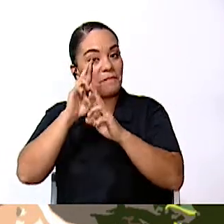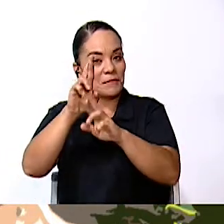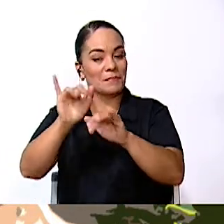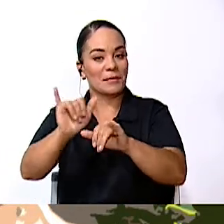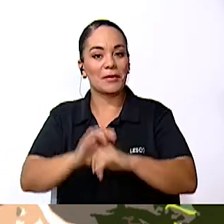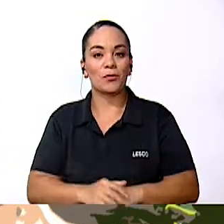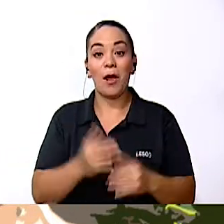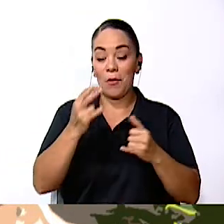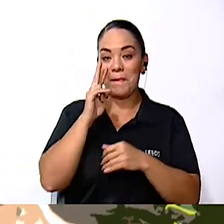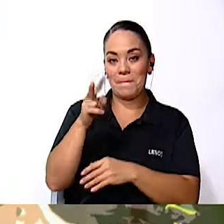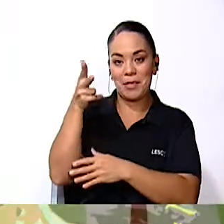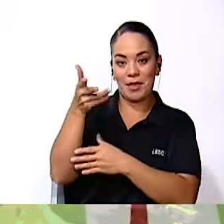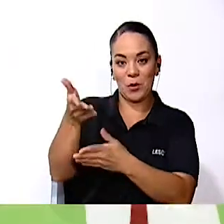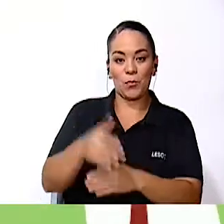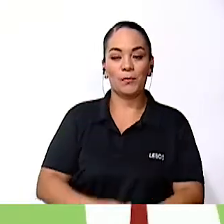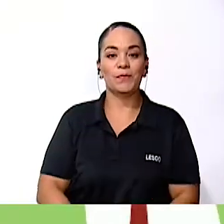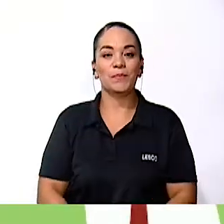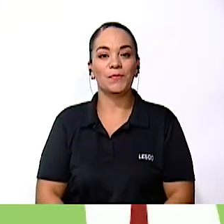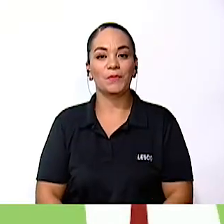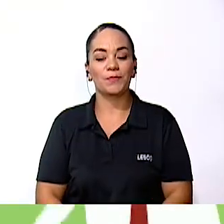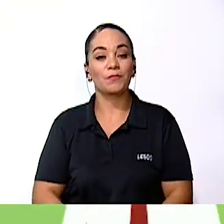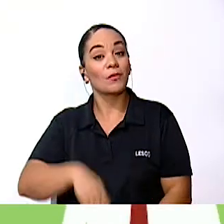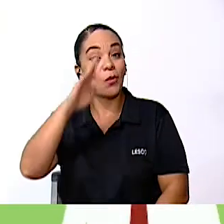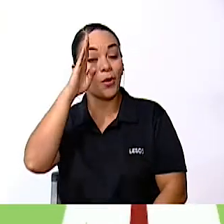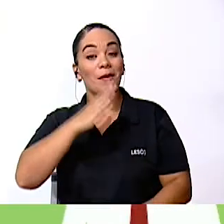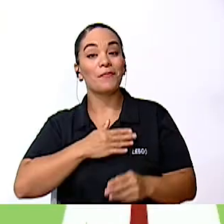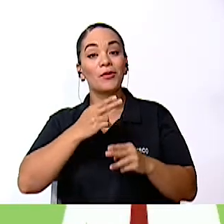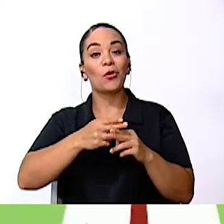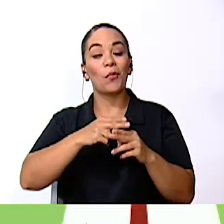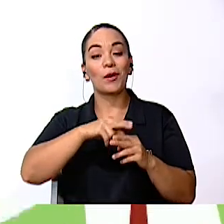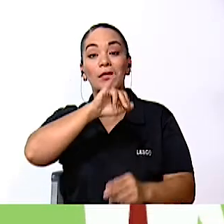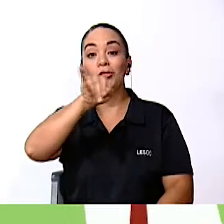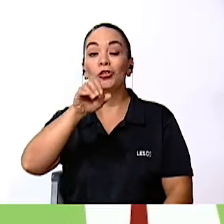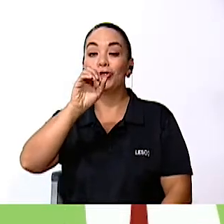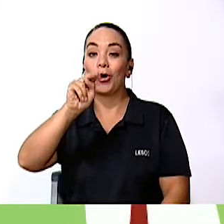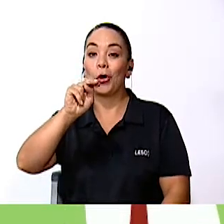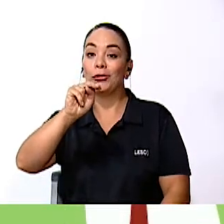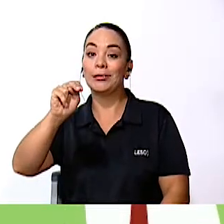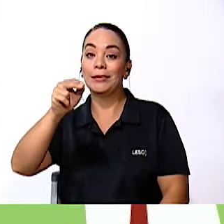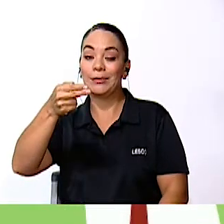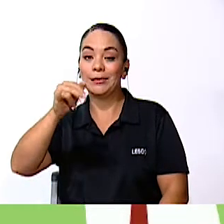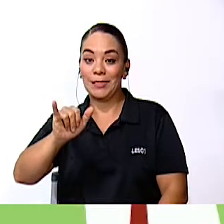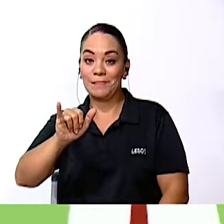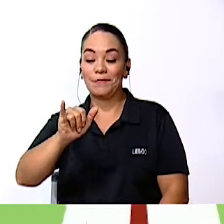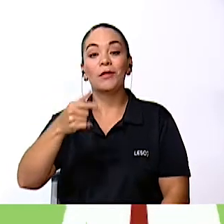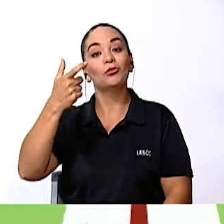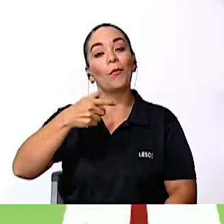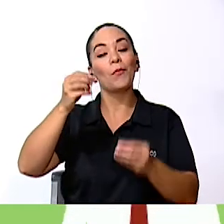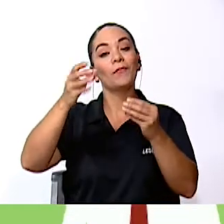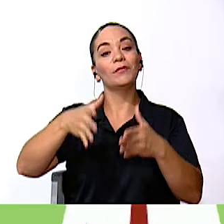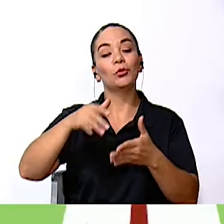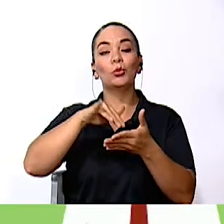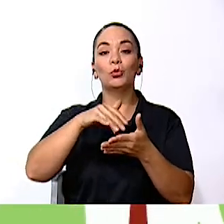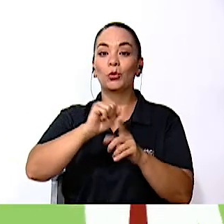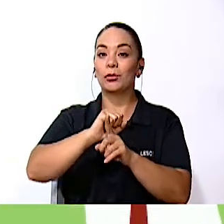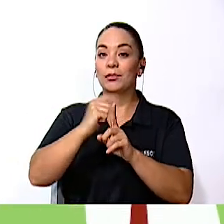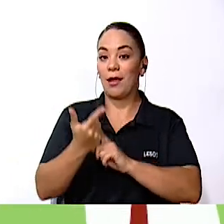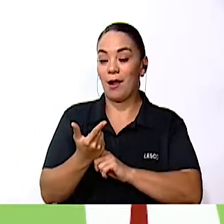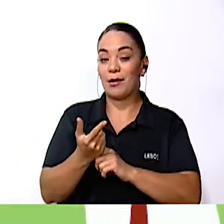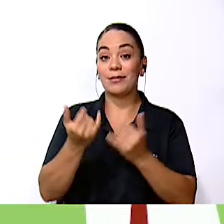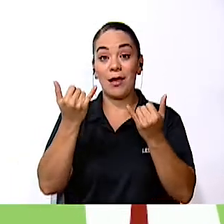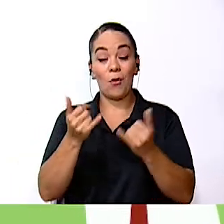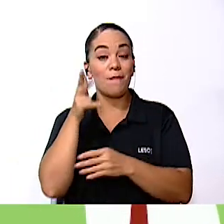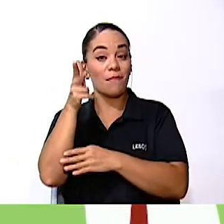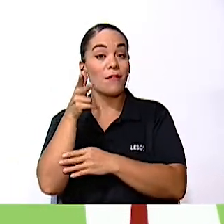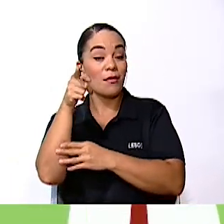entonces a ver el video. Hola, mi nombre es Johnny Ramírez, soy profesor de Estudios Sociales y quiero que en este